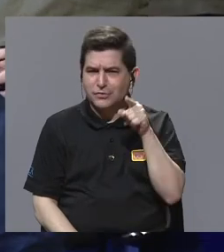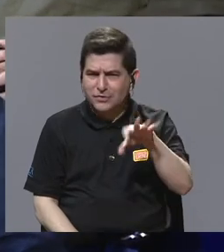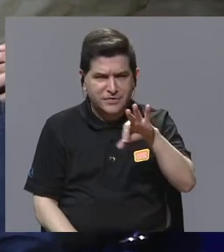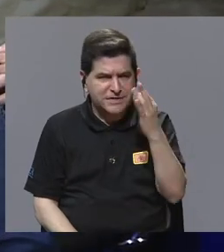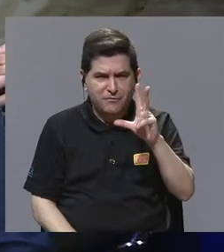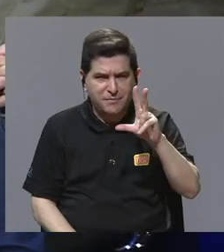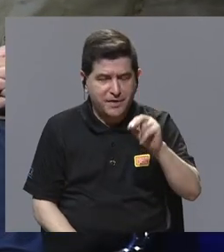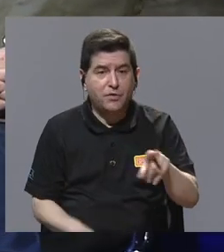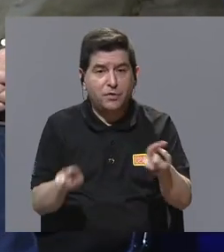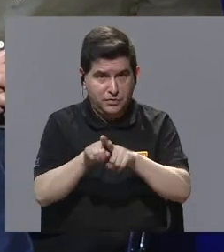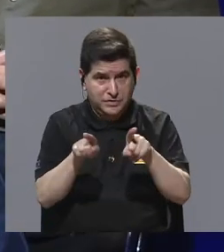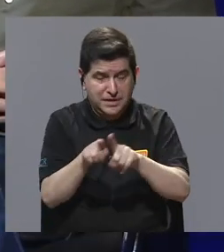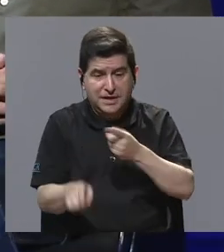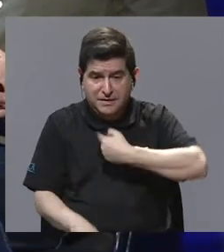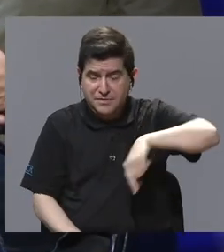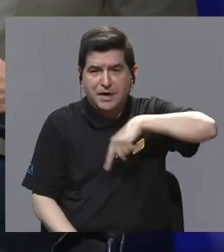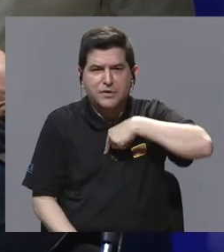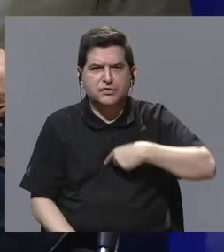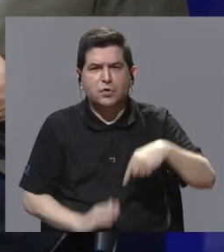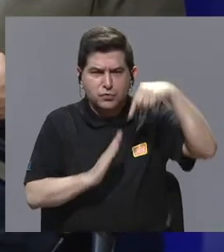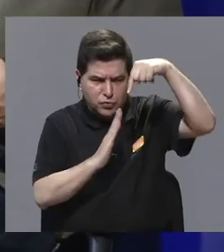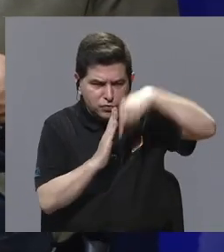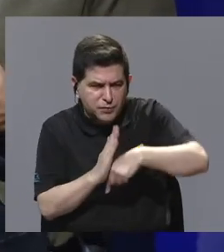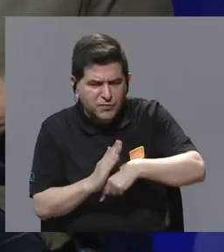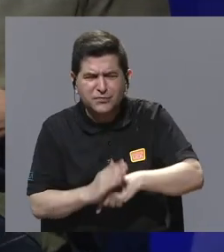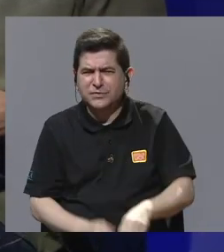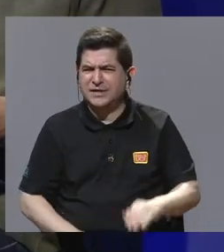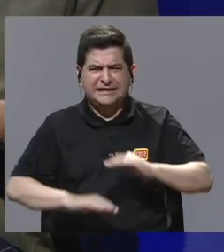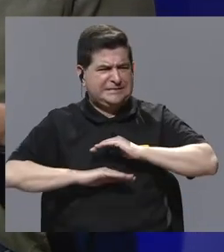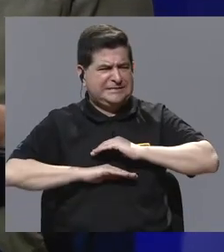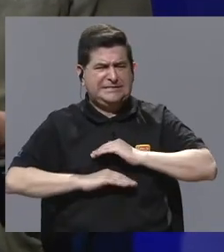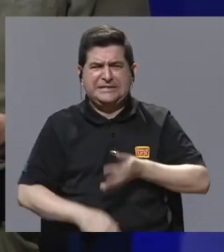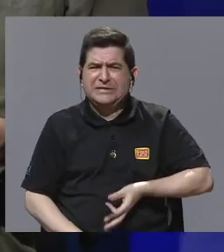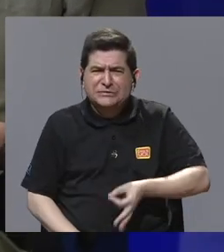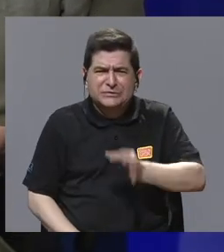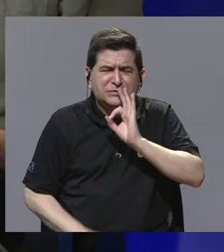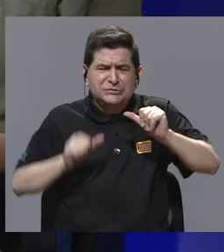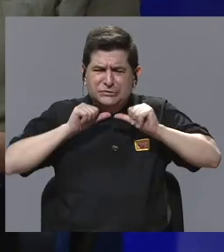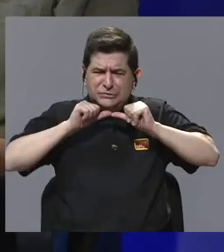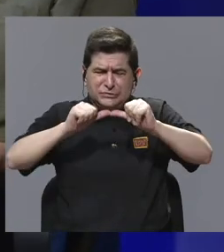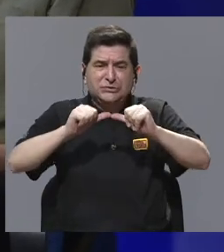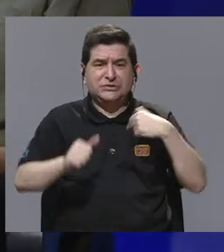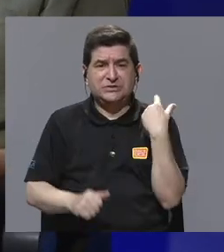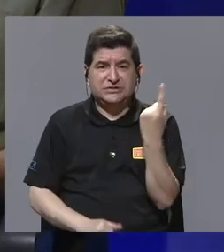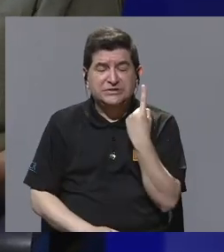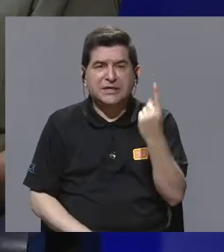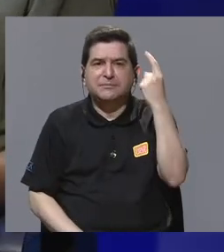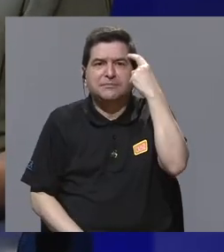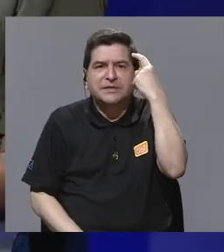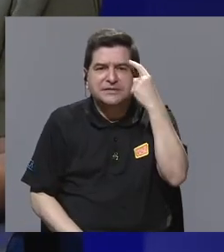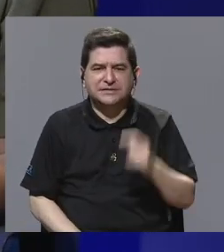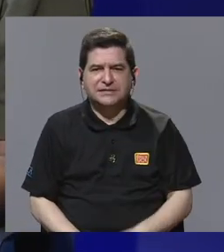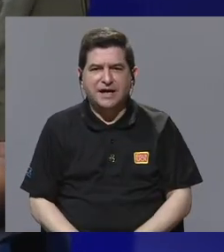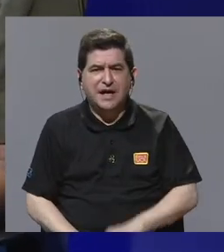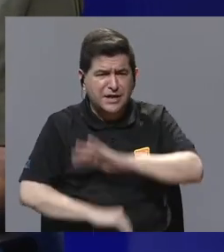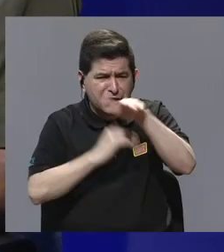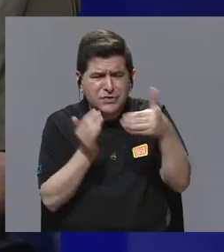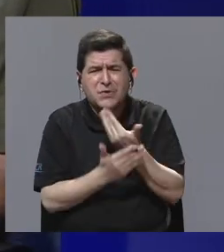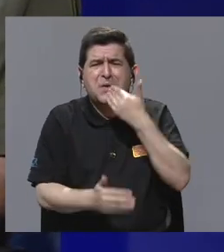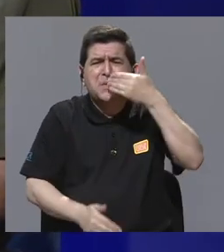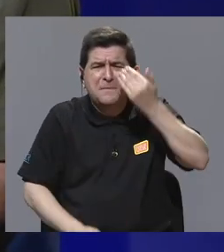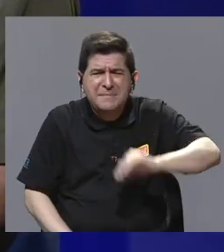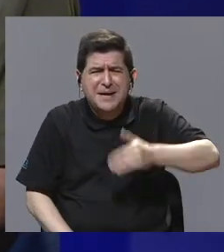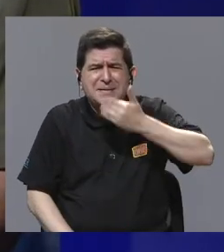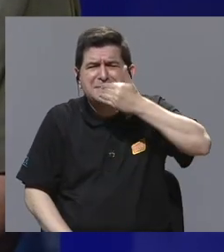sino que también nos genera una profunda disconformidad y decepción permanente. O sea, siempre estamos pensando que está saliendo todo mal.